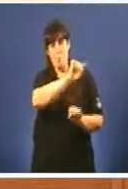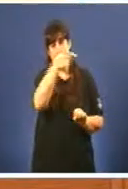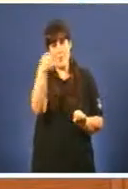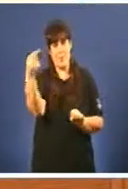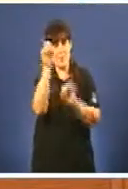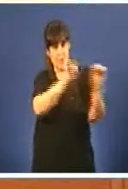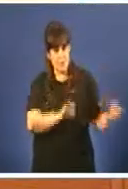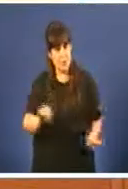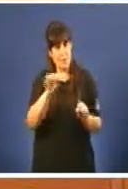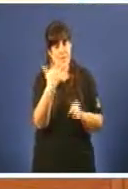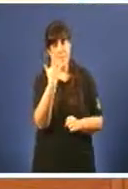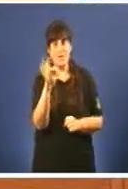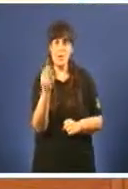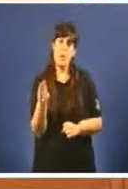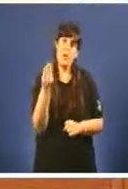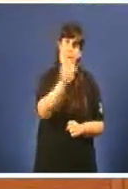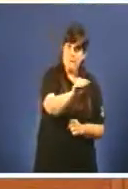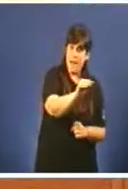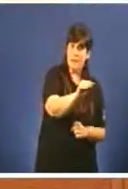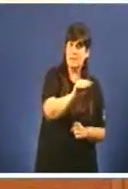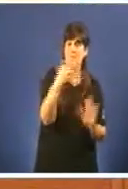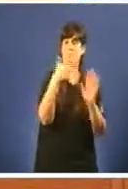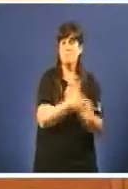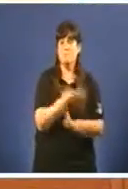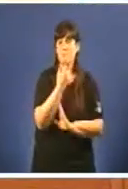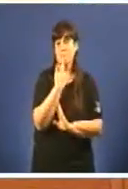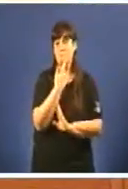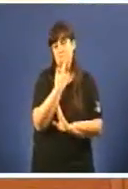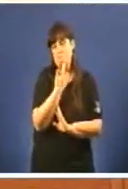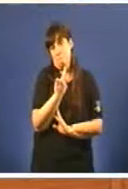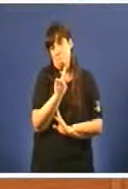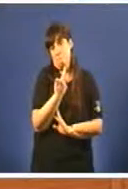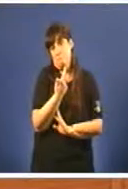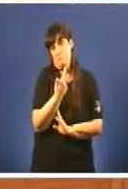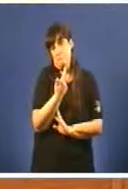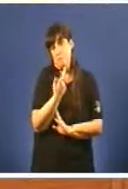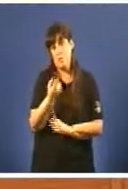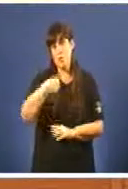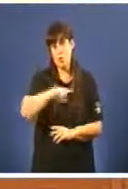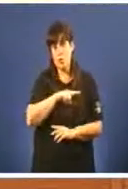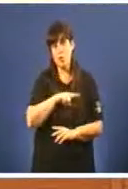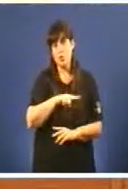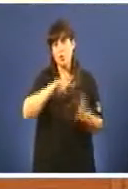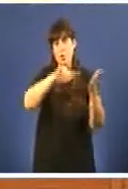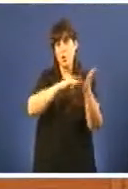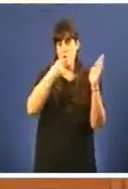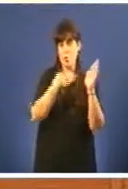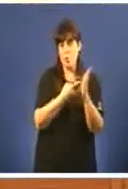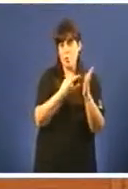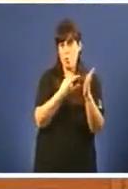de vivendas protesidas e desde logo, non votamos a culpa estamos dando a solucións